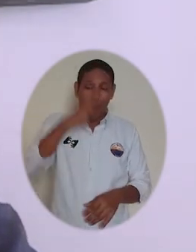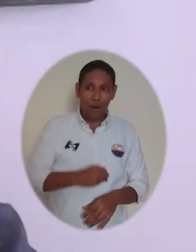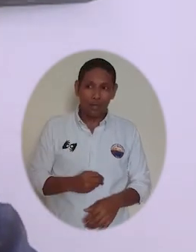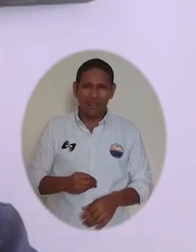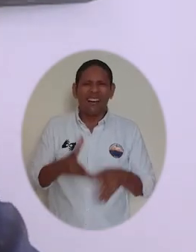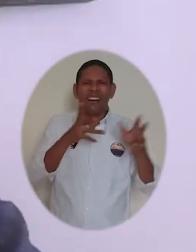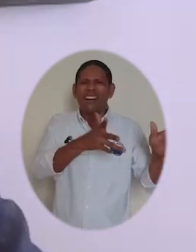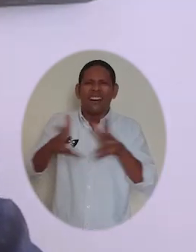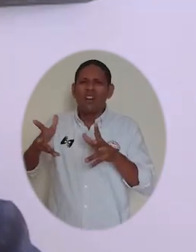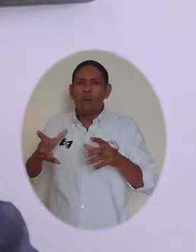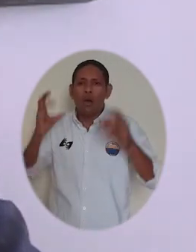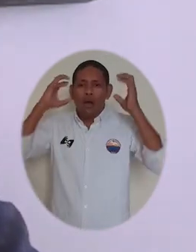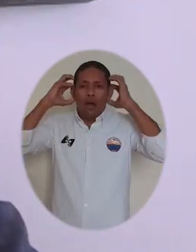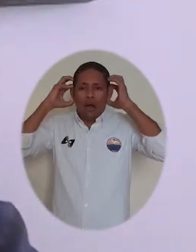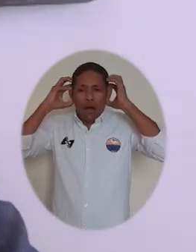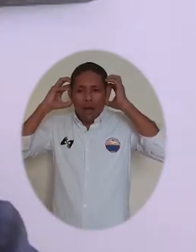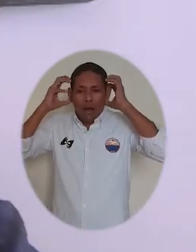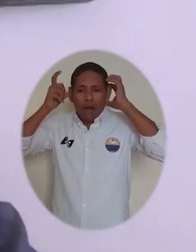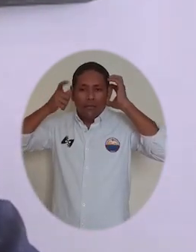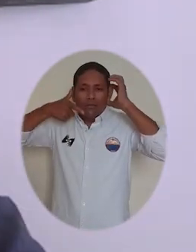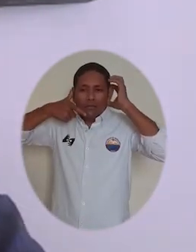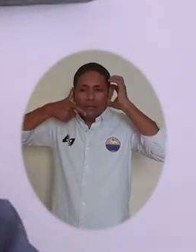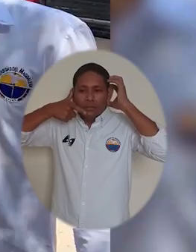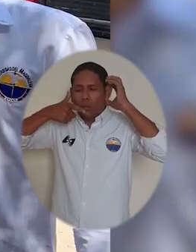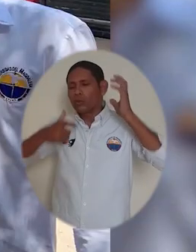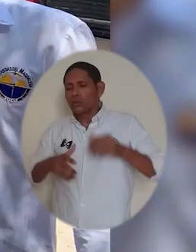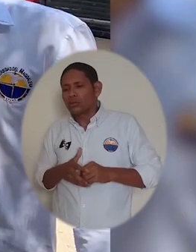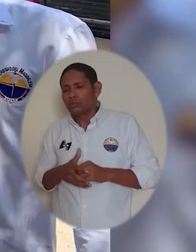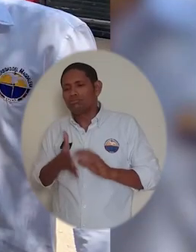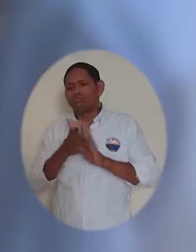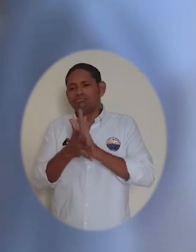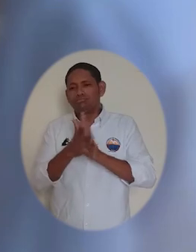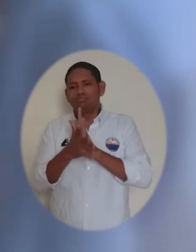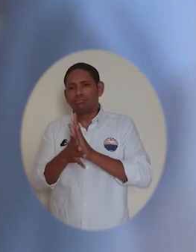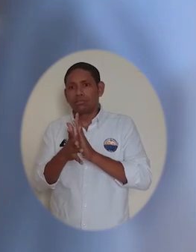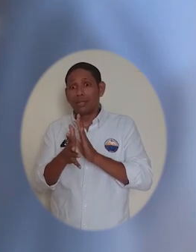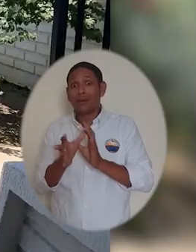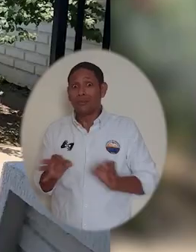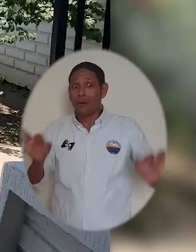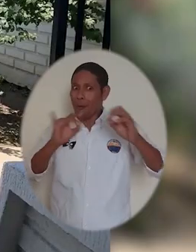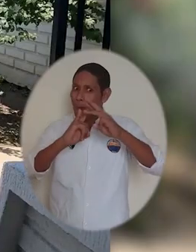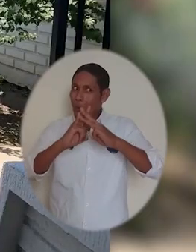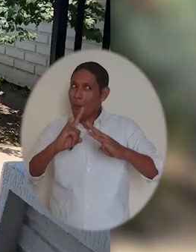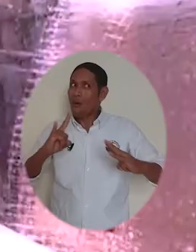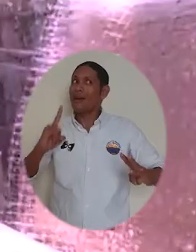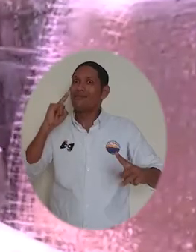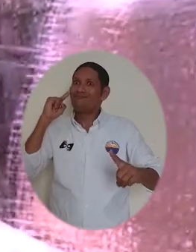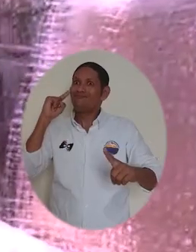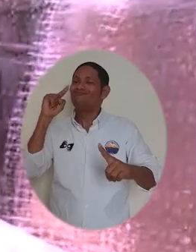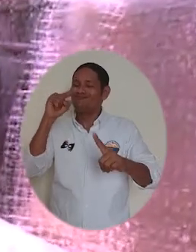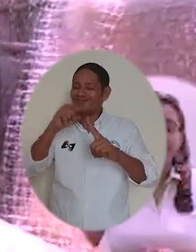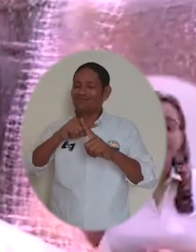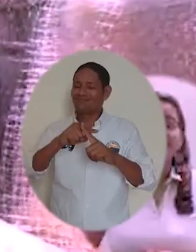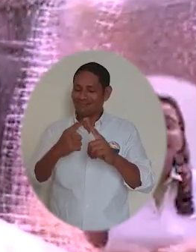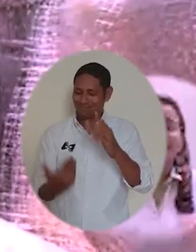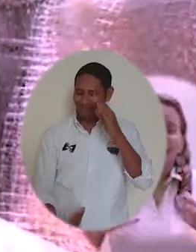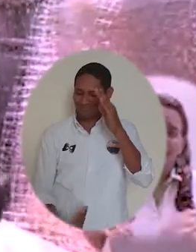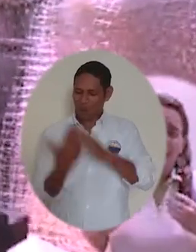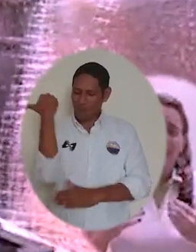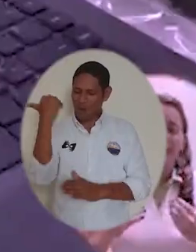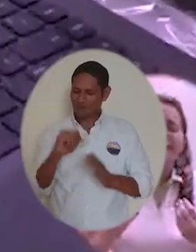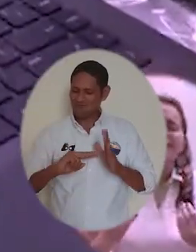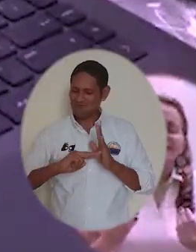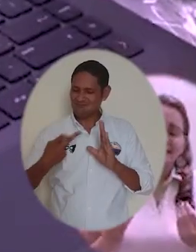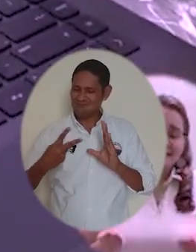y ello se debe a que estamos cumpliendo el cometido de la Universidad del Magdalena de ser más incluyente e